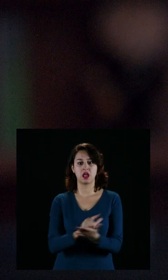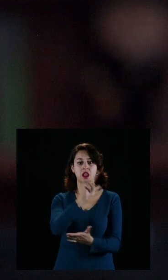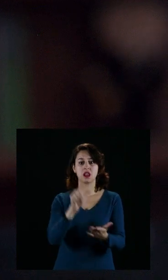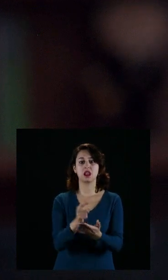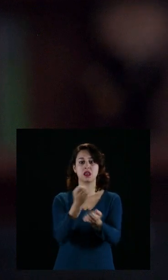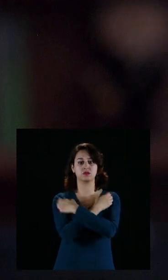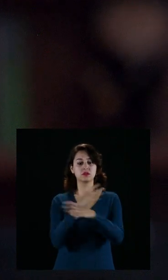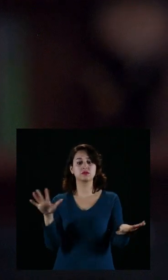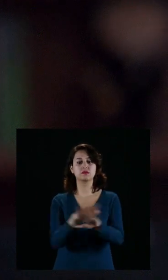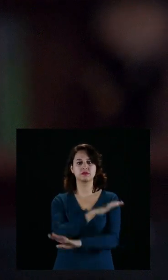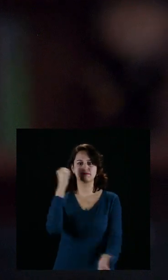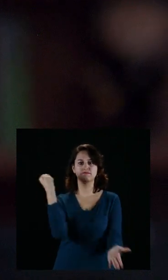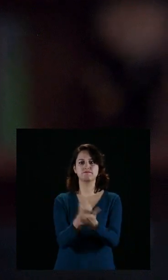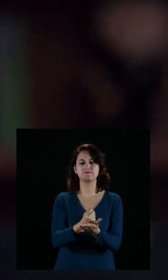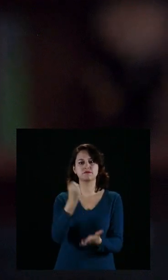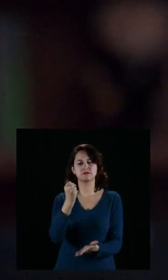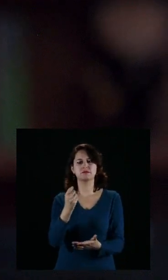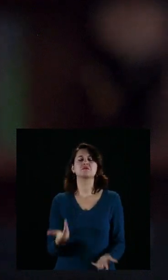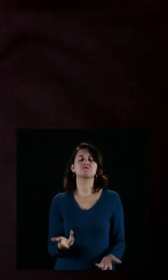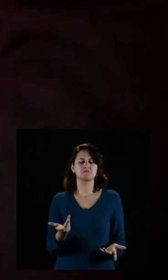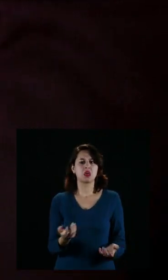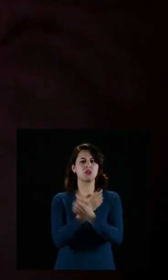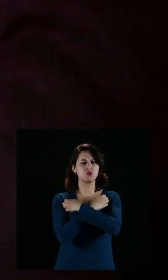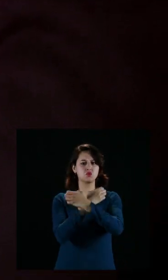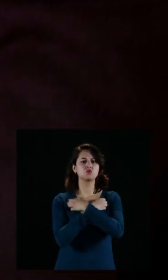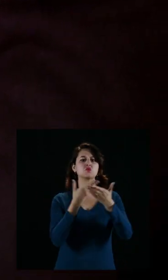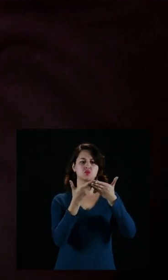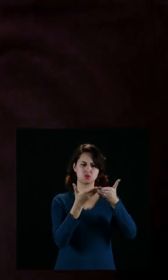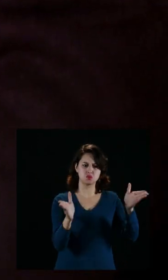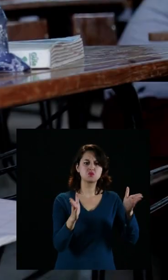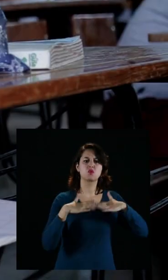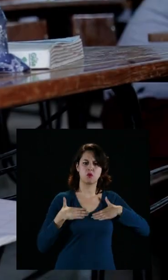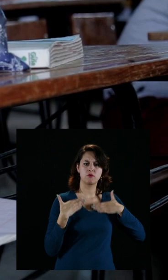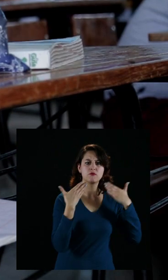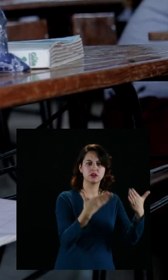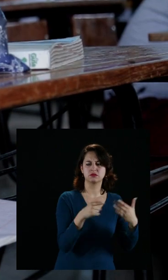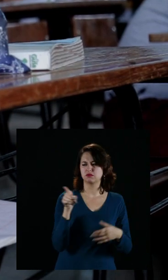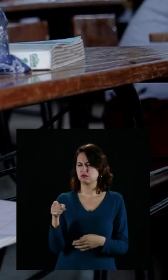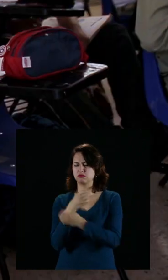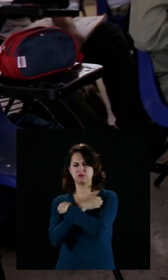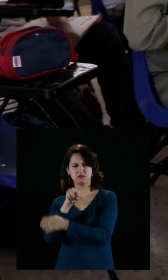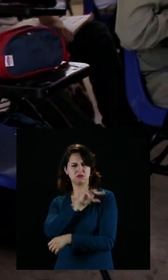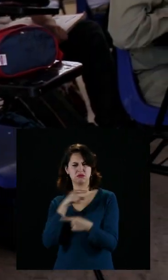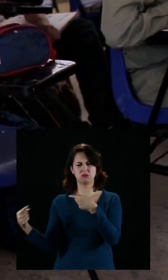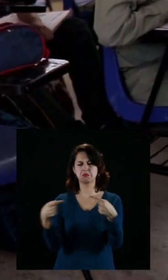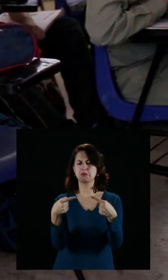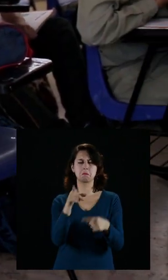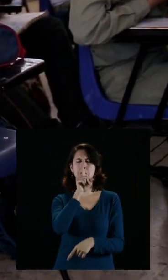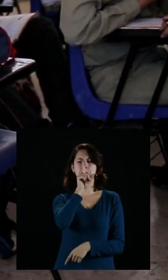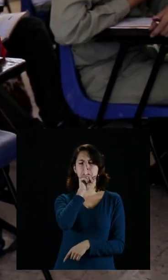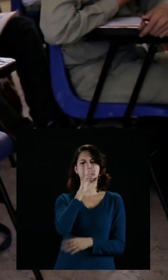Aprobé la reforma educativa, que cree en la educación pública sin